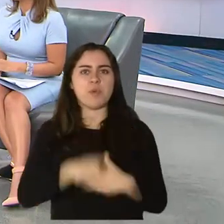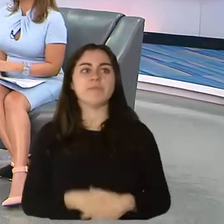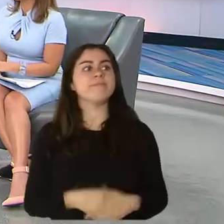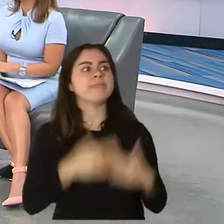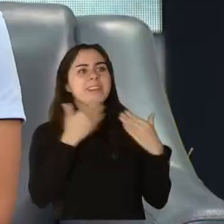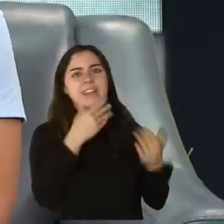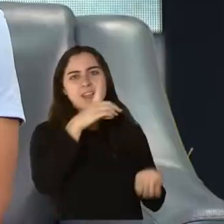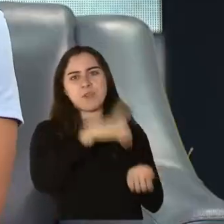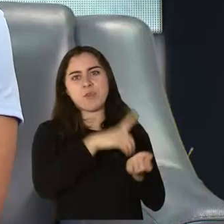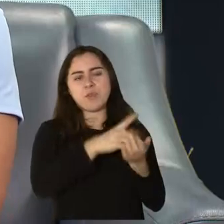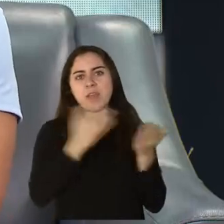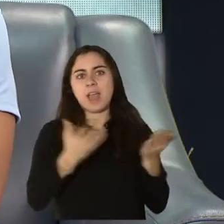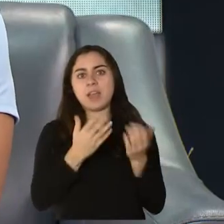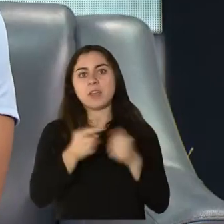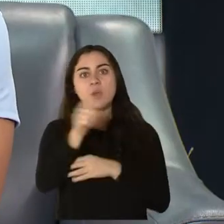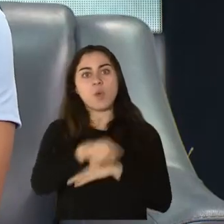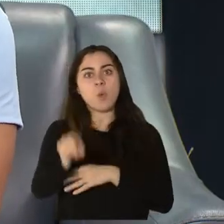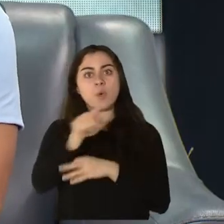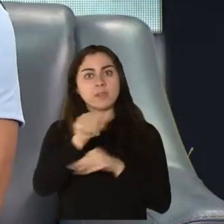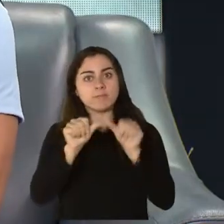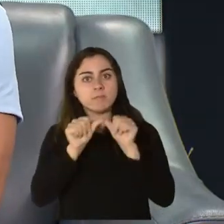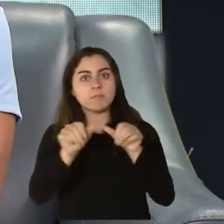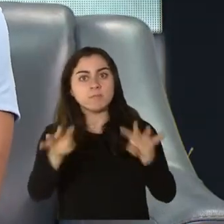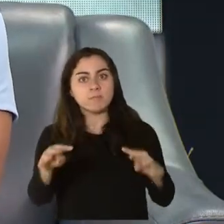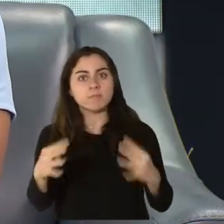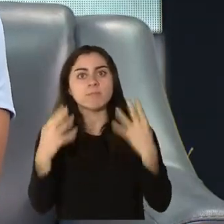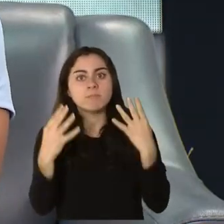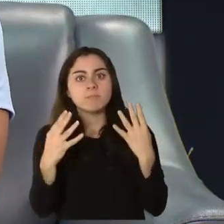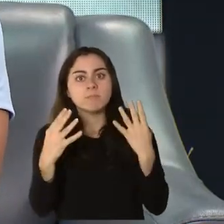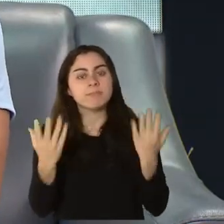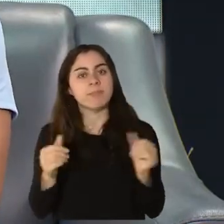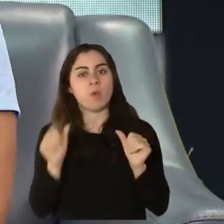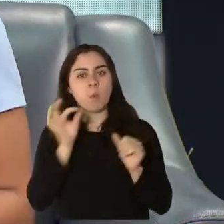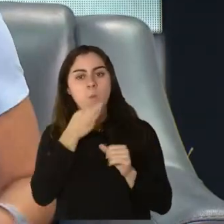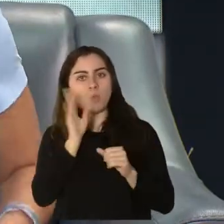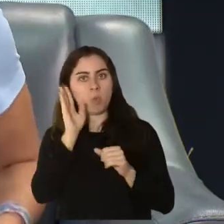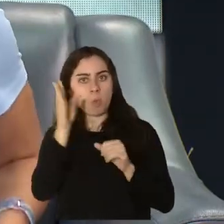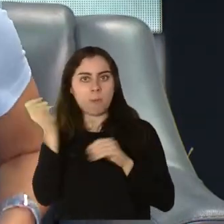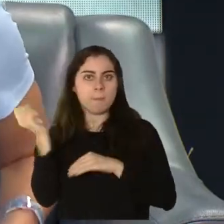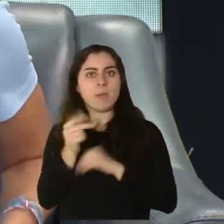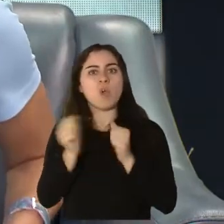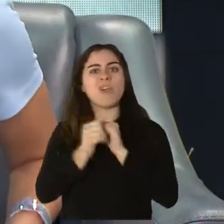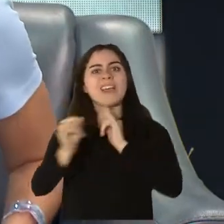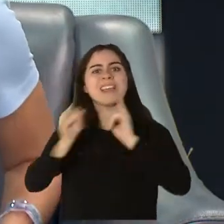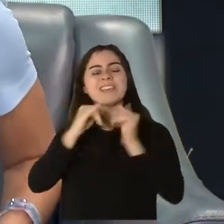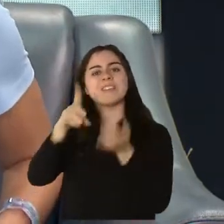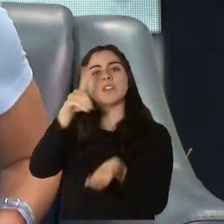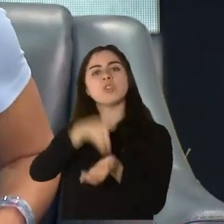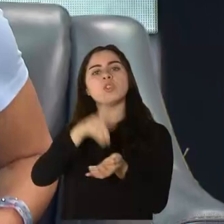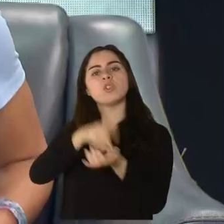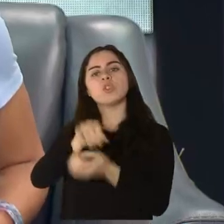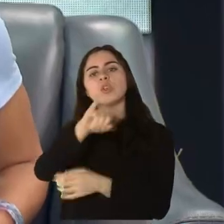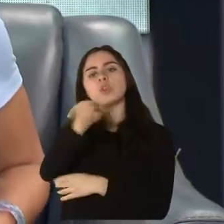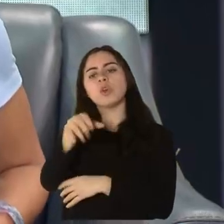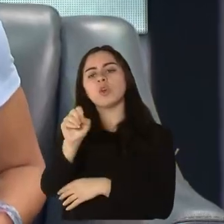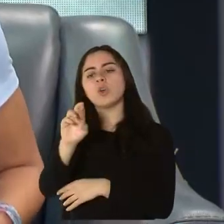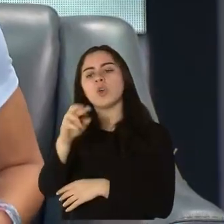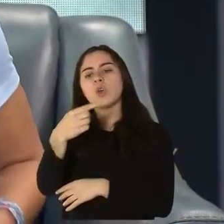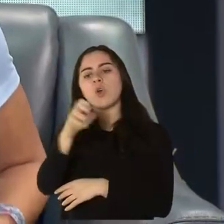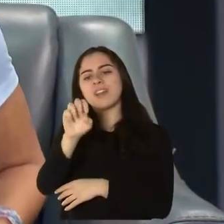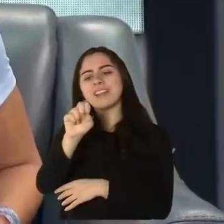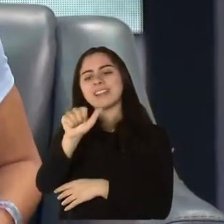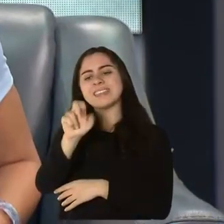con nosotros. Así que no se desconecte. En minutos seguimos con la entrevista al doctor Jorge Santana